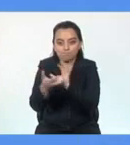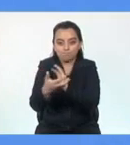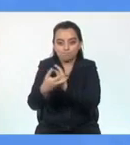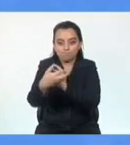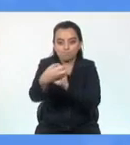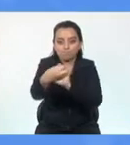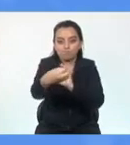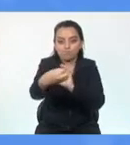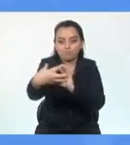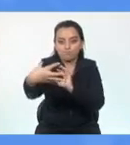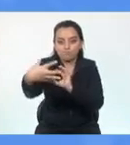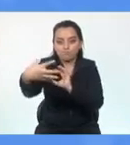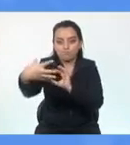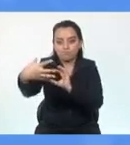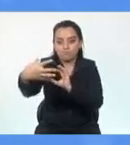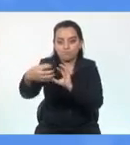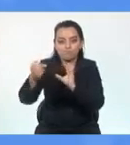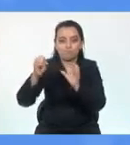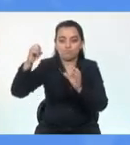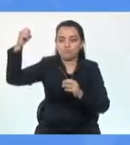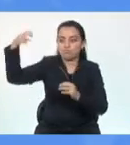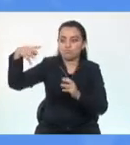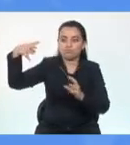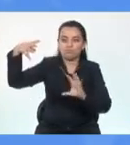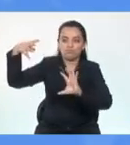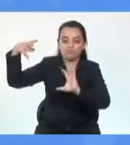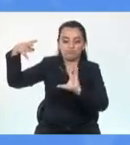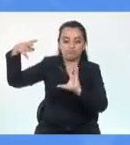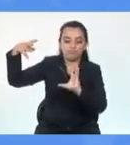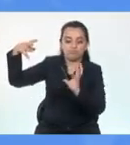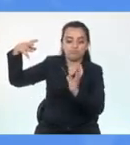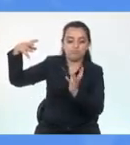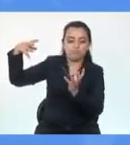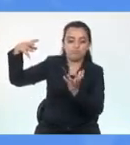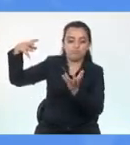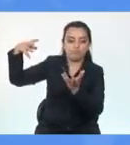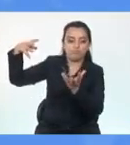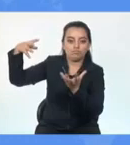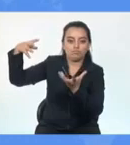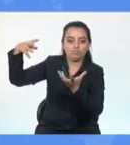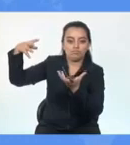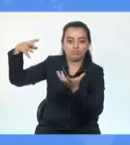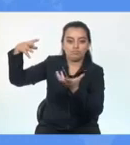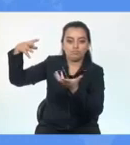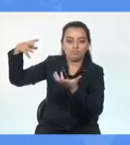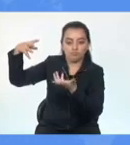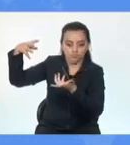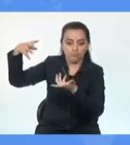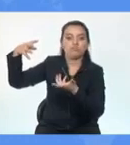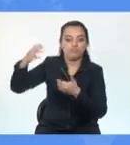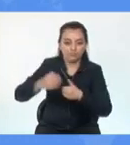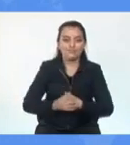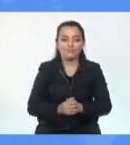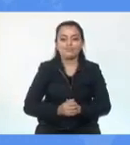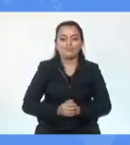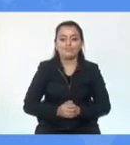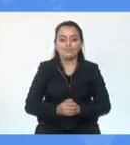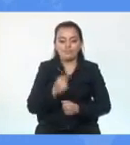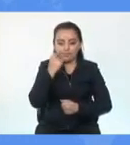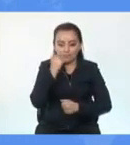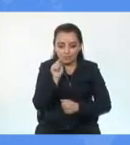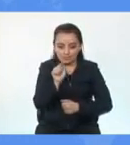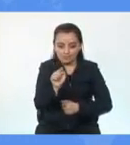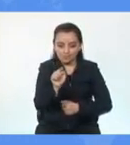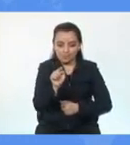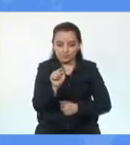En algunos mapas podemos observar un diagrama circular con rombos unidos entre sí. Se